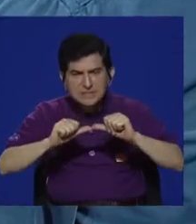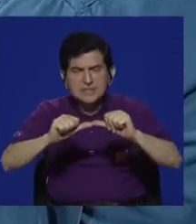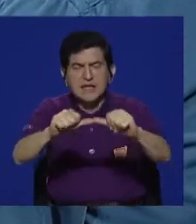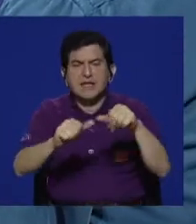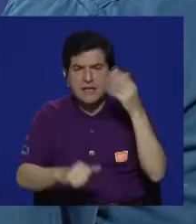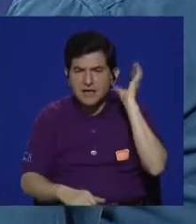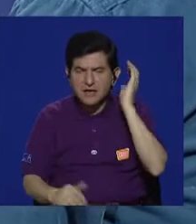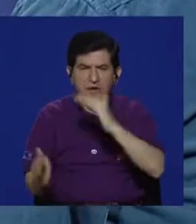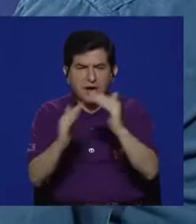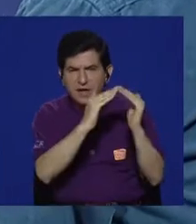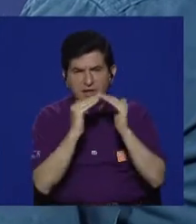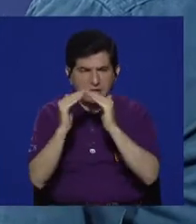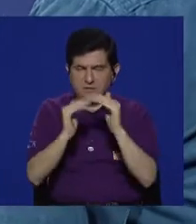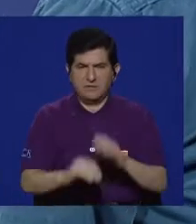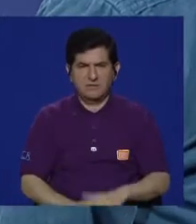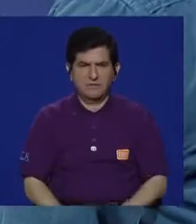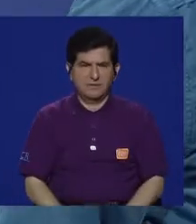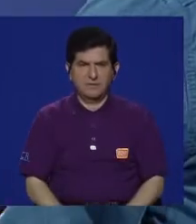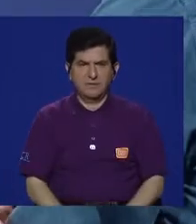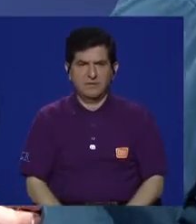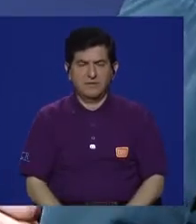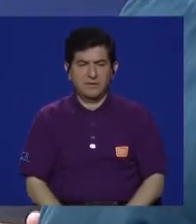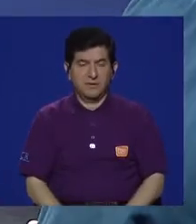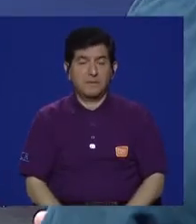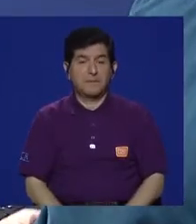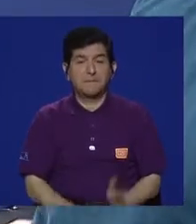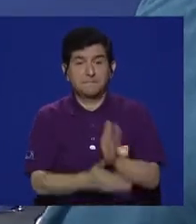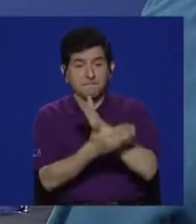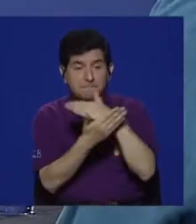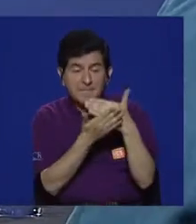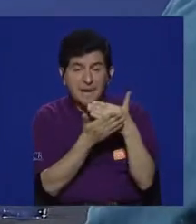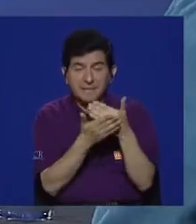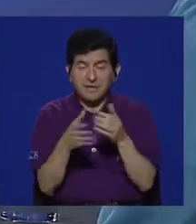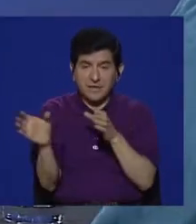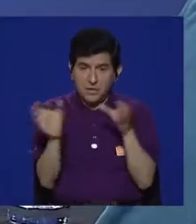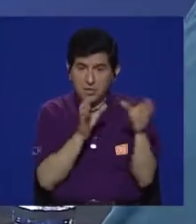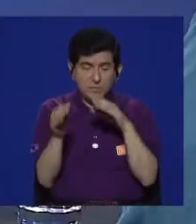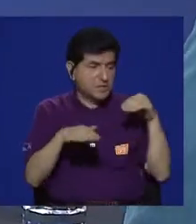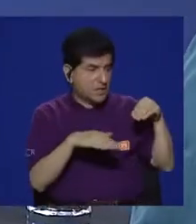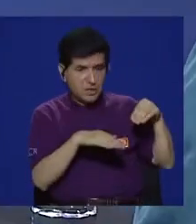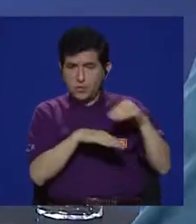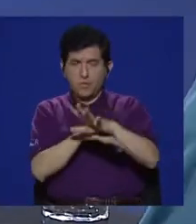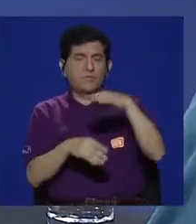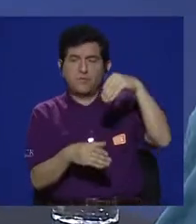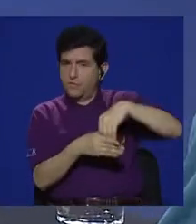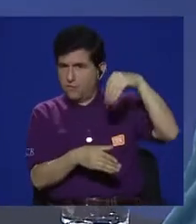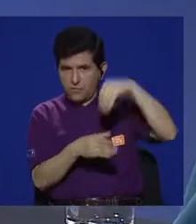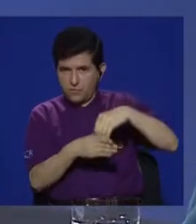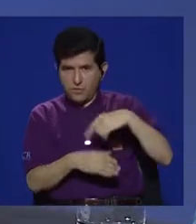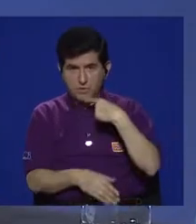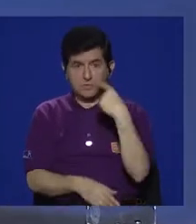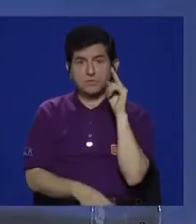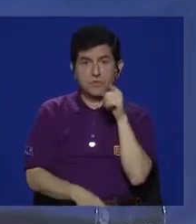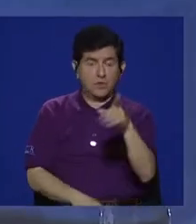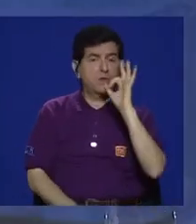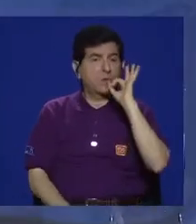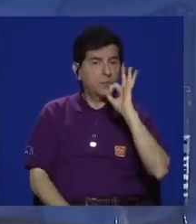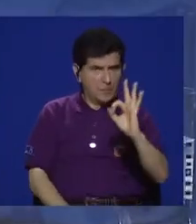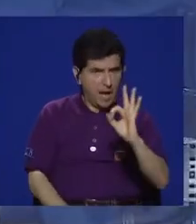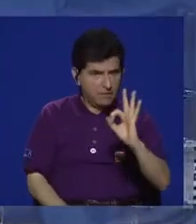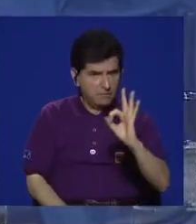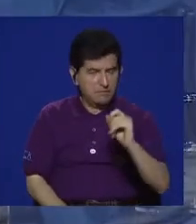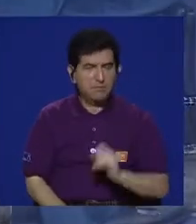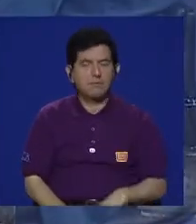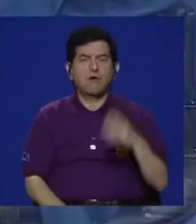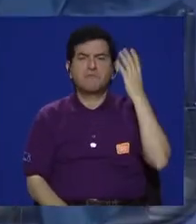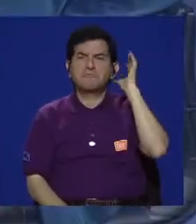las radios comunitarias para que la parte comercial no influya en los contenidos. Esto lo acaba de marcar muy bien, ¿verdad?